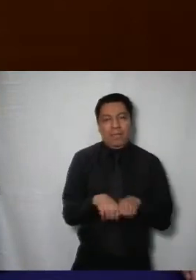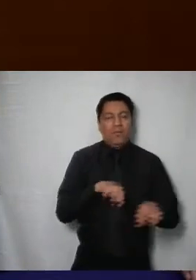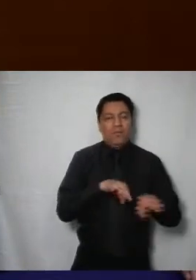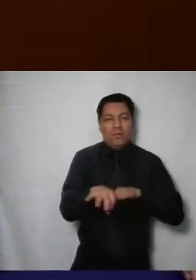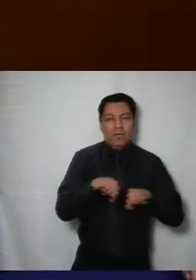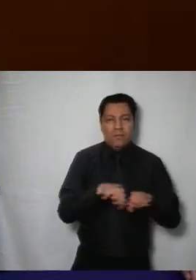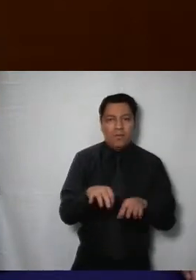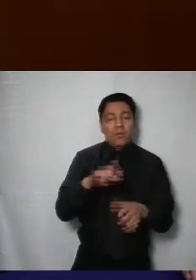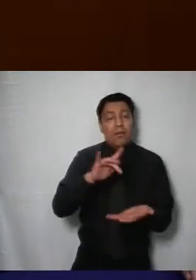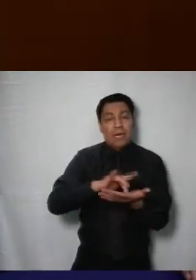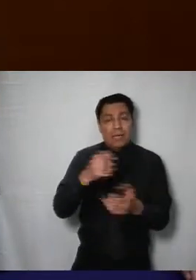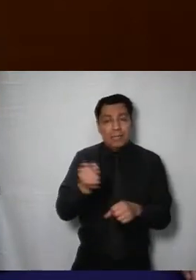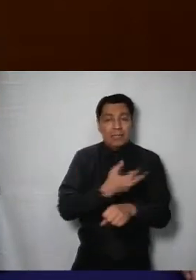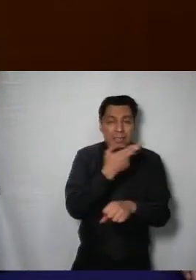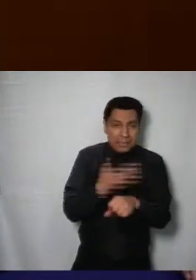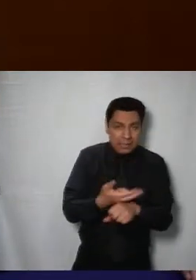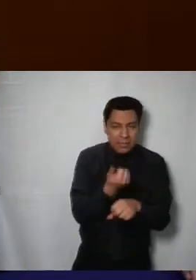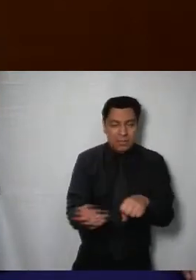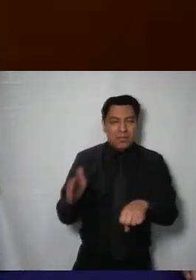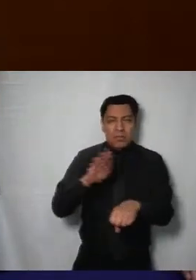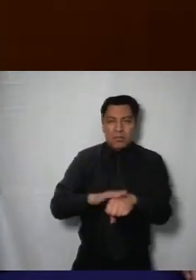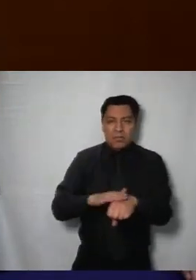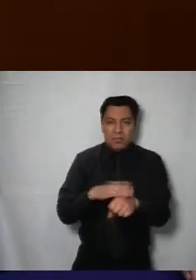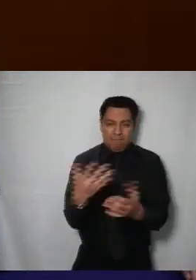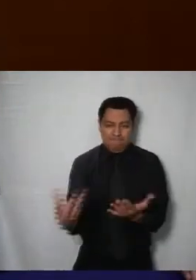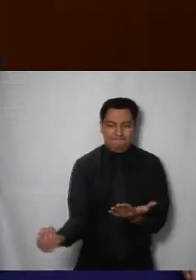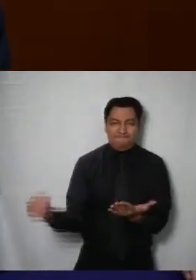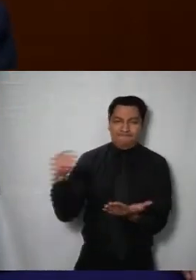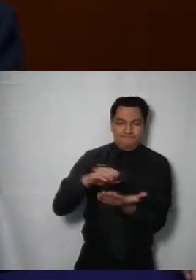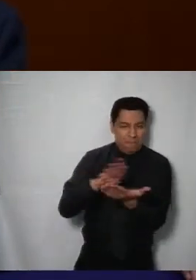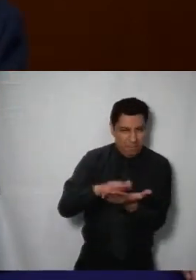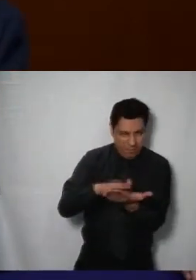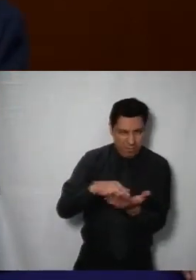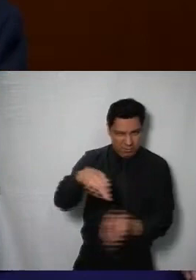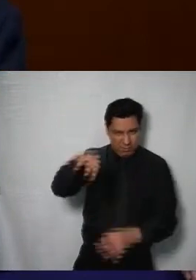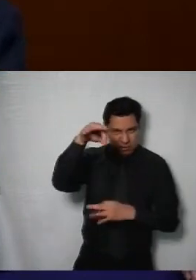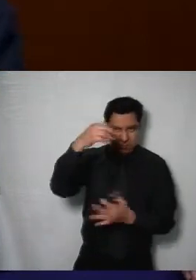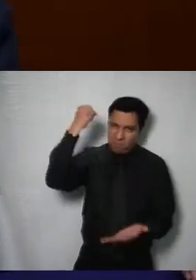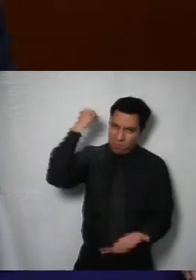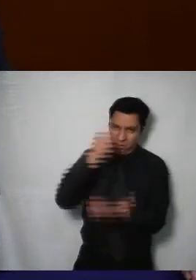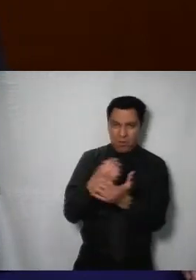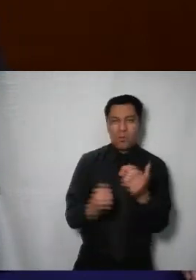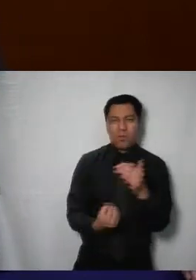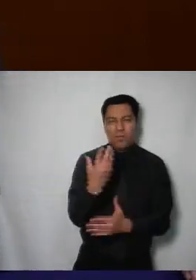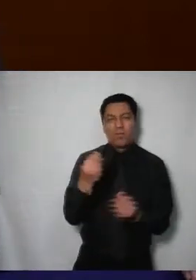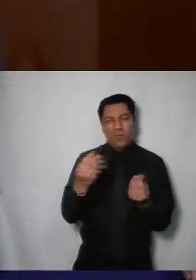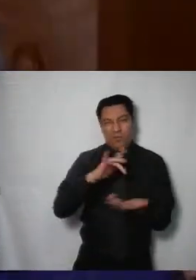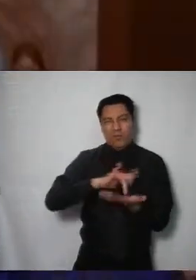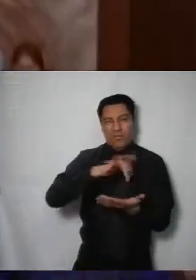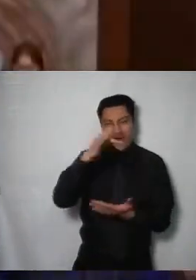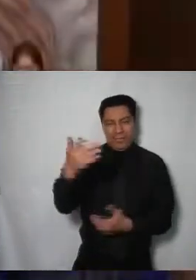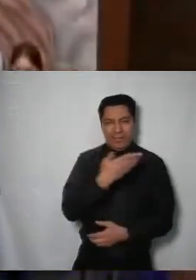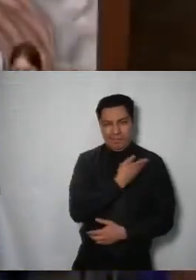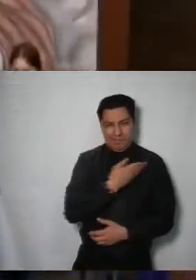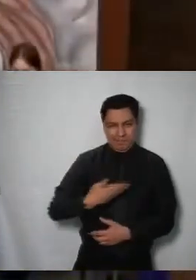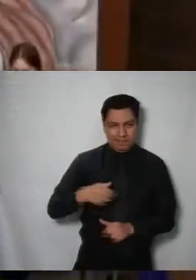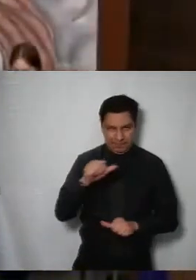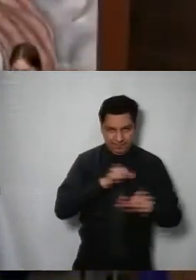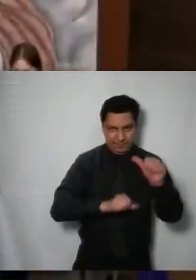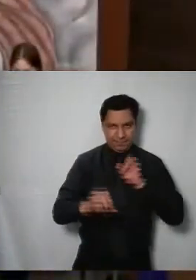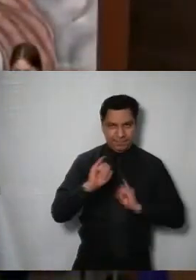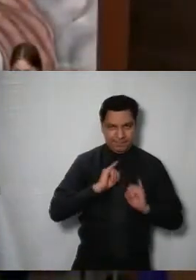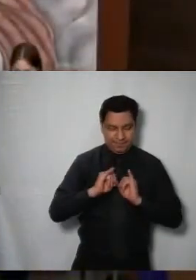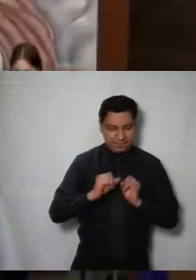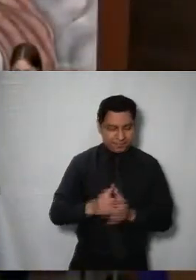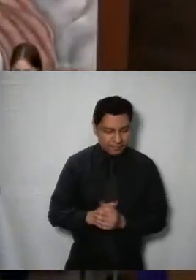particular a la secretaría ejecutiva por integrar tan valioso documento muchas gracias presidente compañeras muchas gracias comisionado julio ser